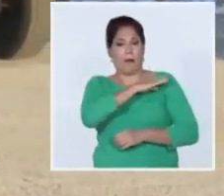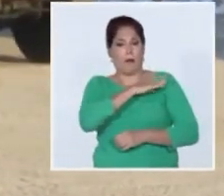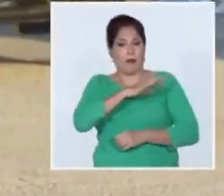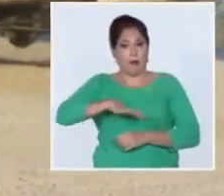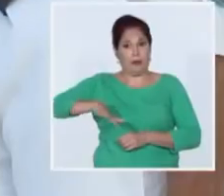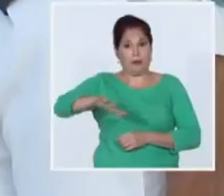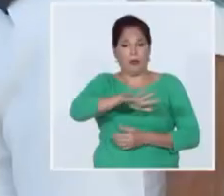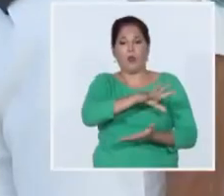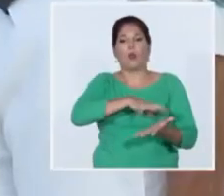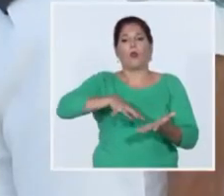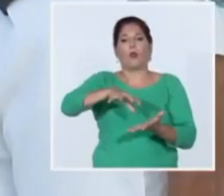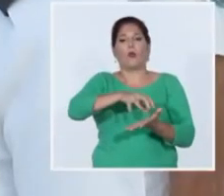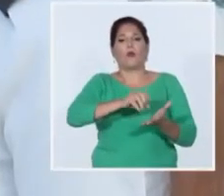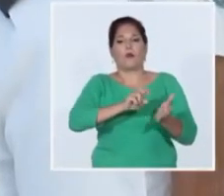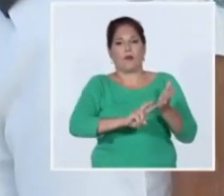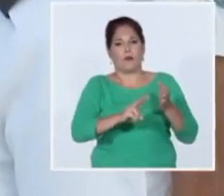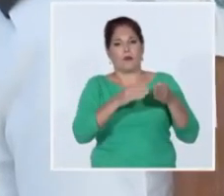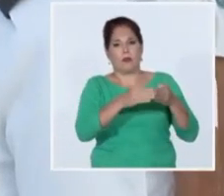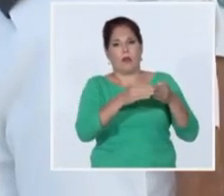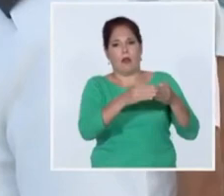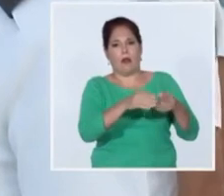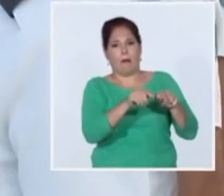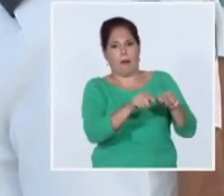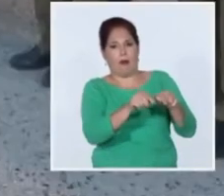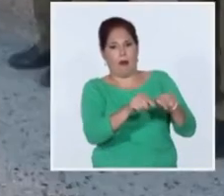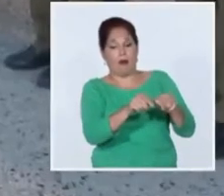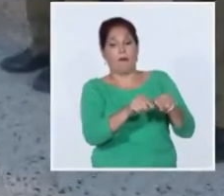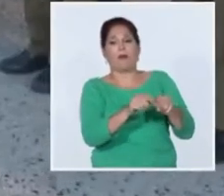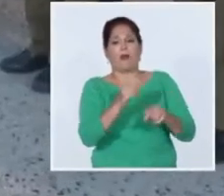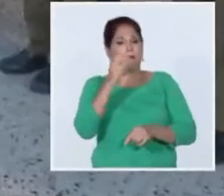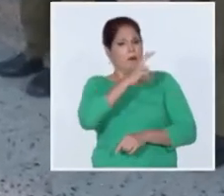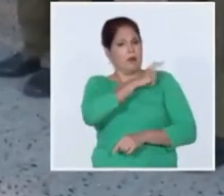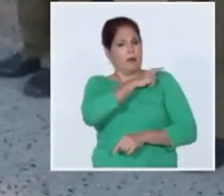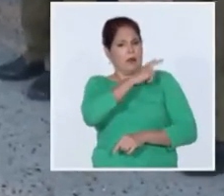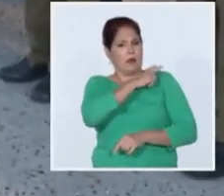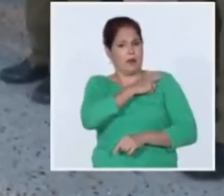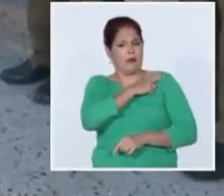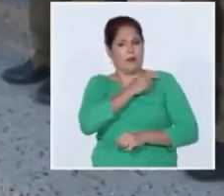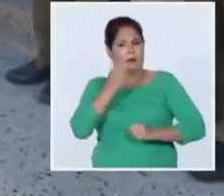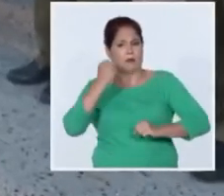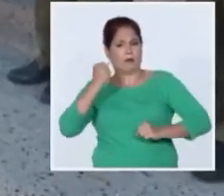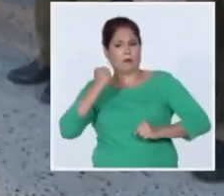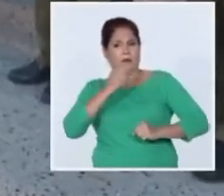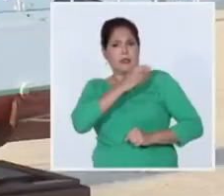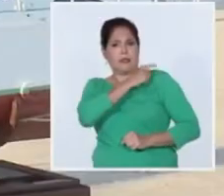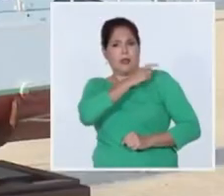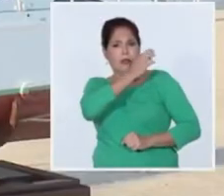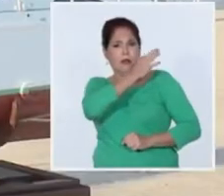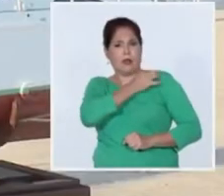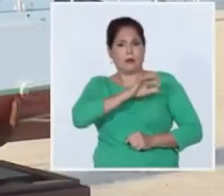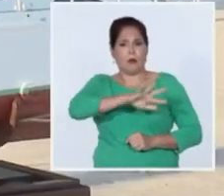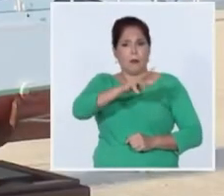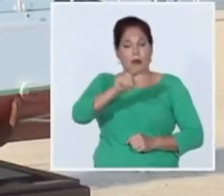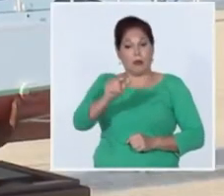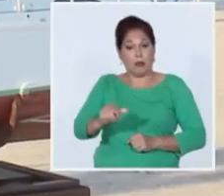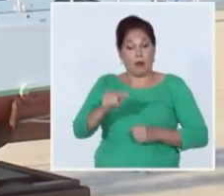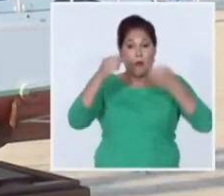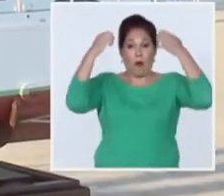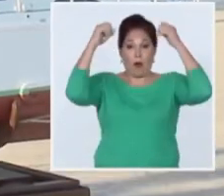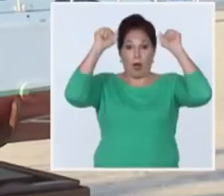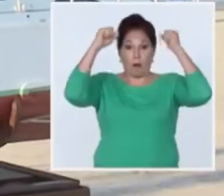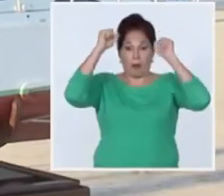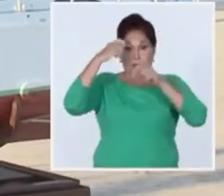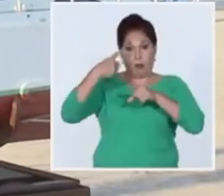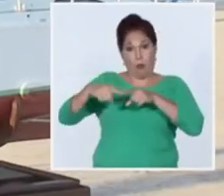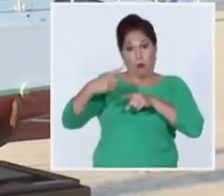academia naval granma orden Antonio Maceo oficiales guardia marina sargentos marineros camilitos el cuerpo diplomático